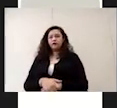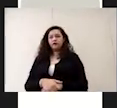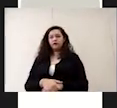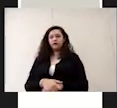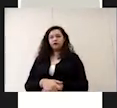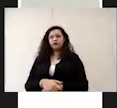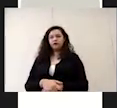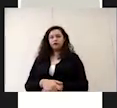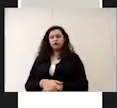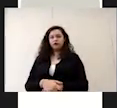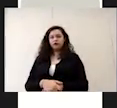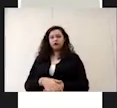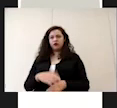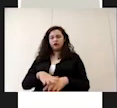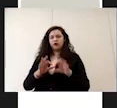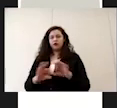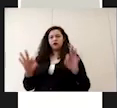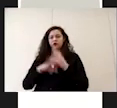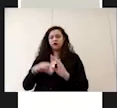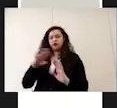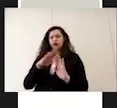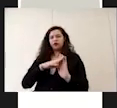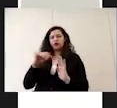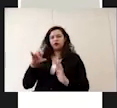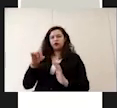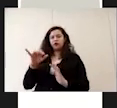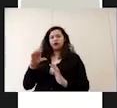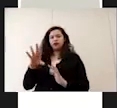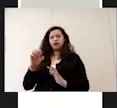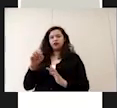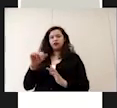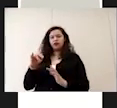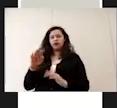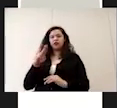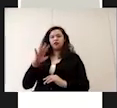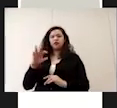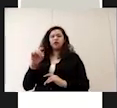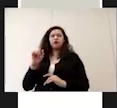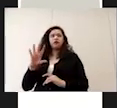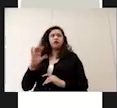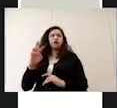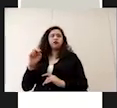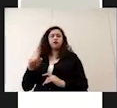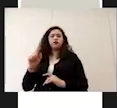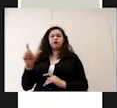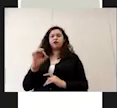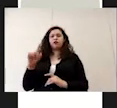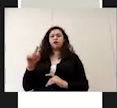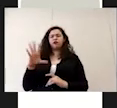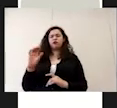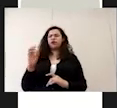principalmente la página de medidas sanitarias punto covid19 punto cdmx punto gov punto mx